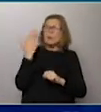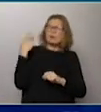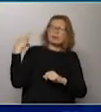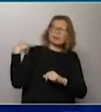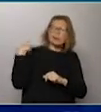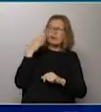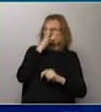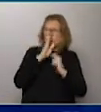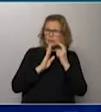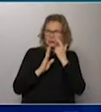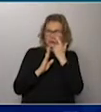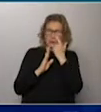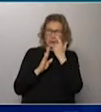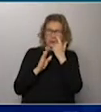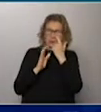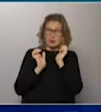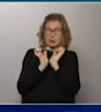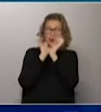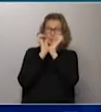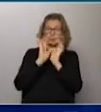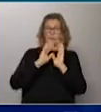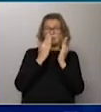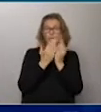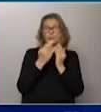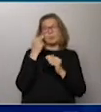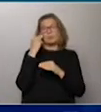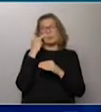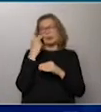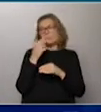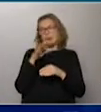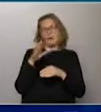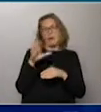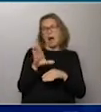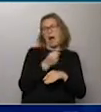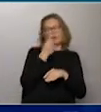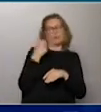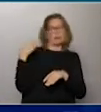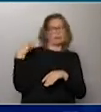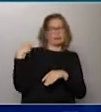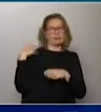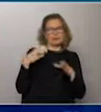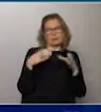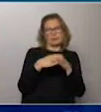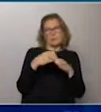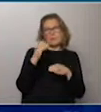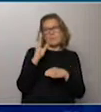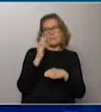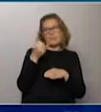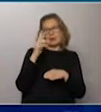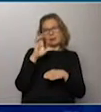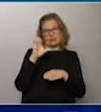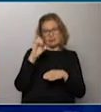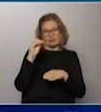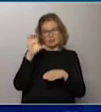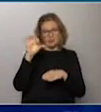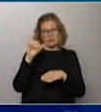del fútbol brasileño. Campeón del mundo. Campeón del mundo, pero por estas cuestiones sanitarias, Escolari no agarró, no pudo agarrar. Tiene a Esteban Paredes, de 40 años, una de las